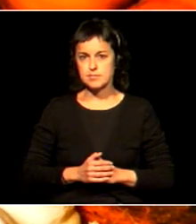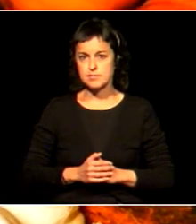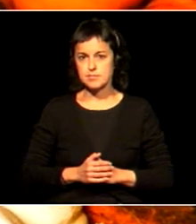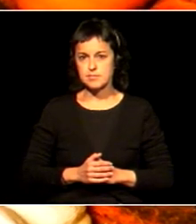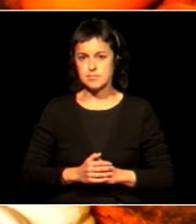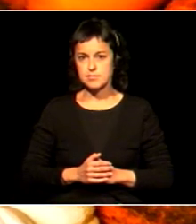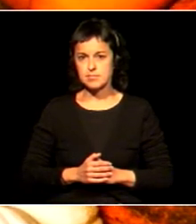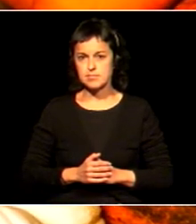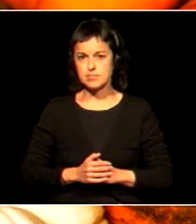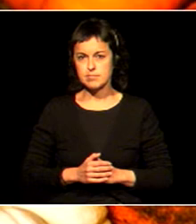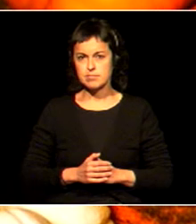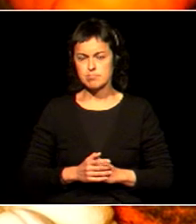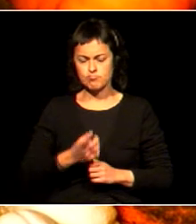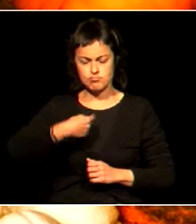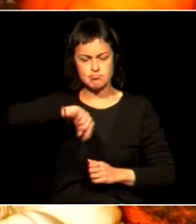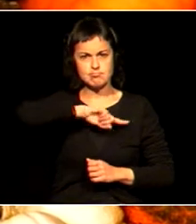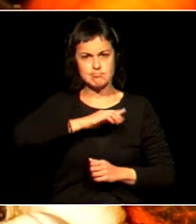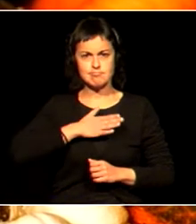Gurea, emengoa.